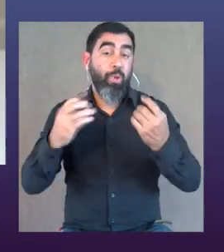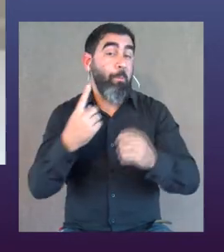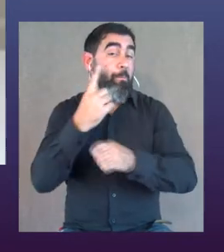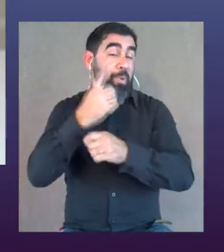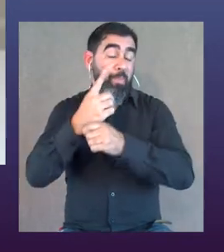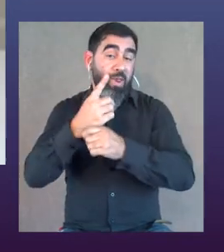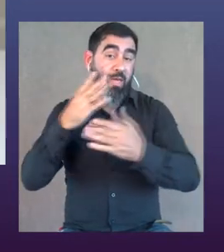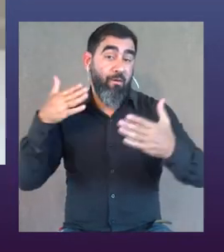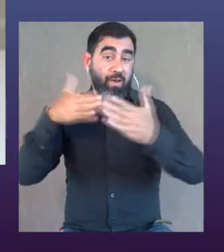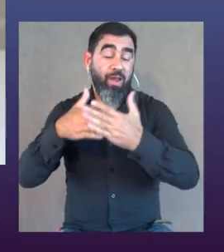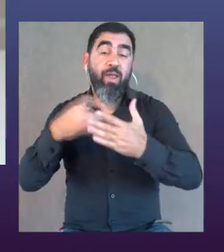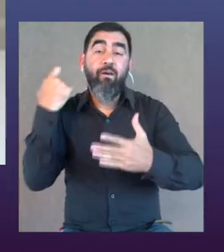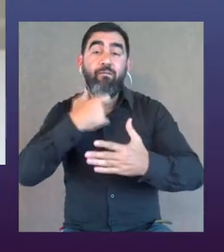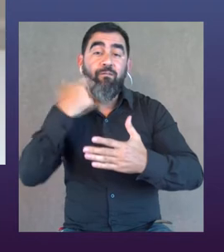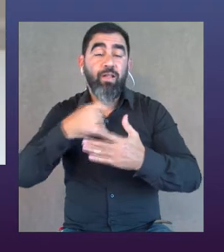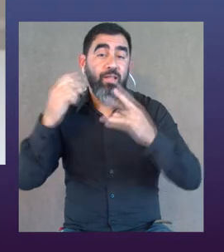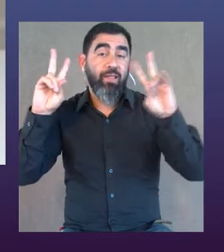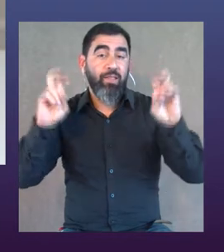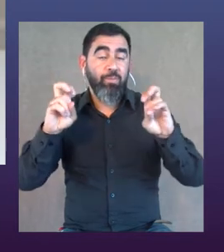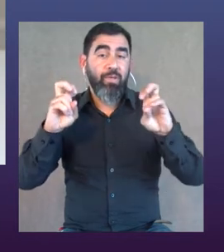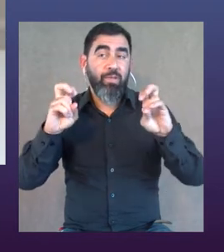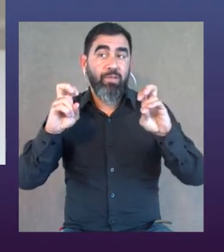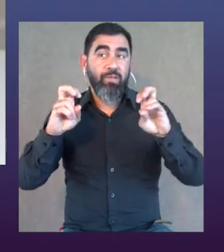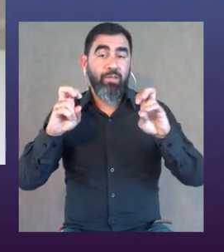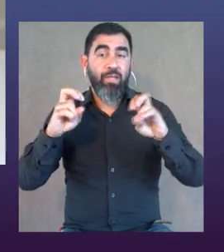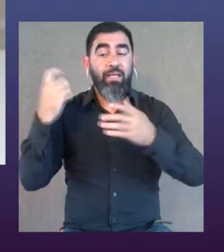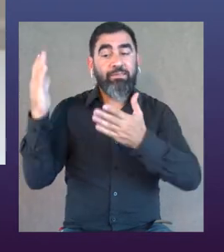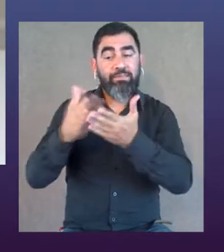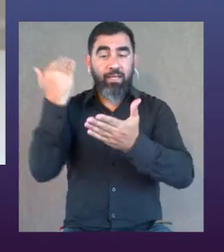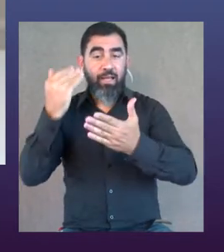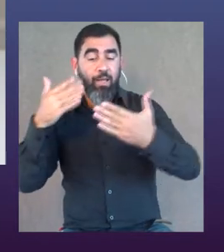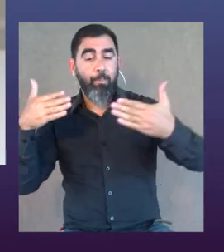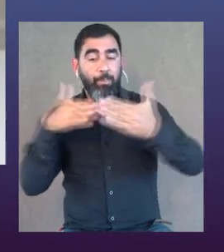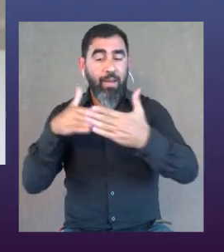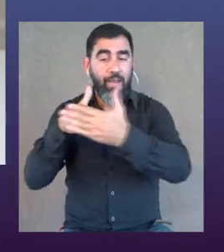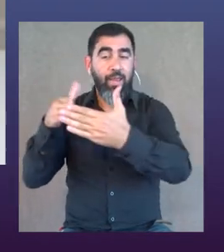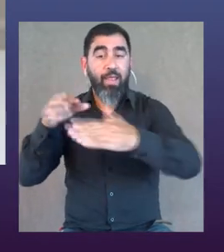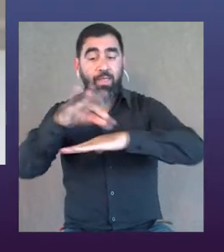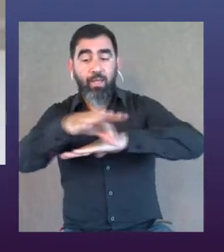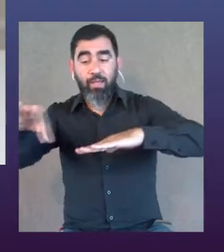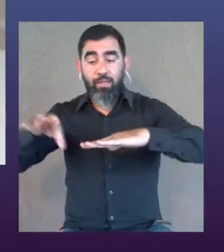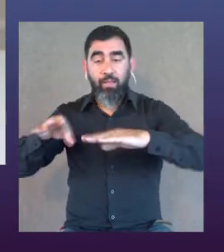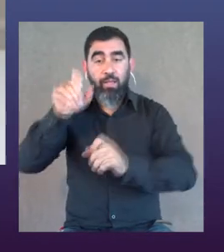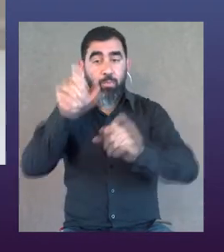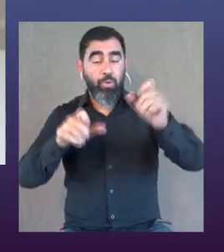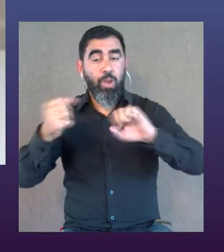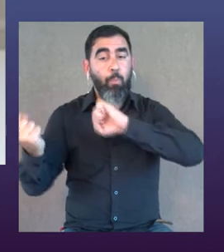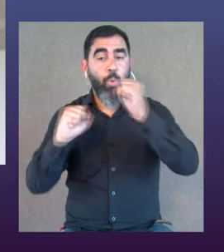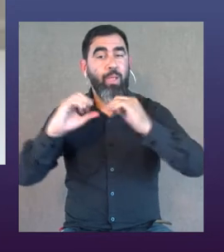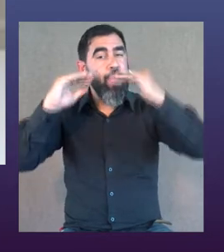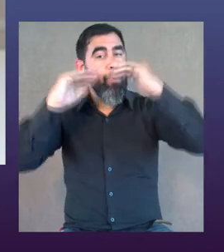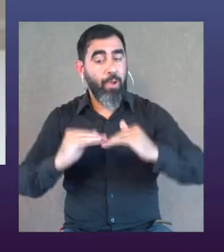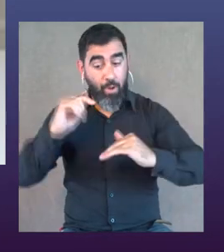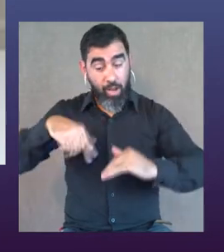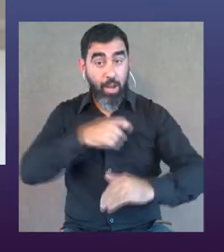verdad que la primera, la más visible, es la falta de esa eliminación de barreras arquitectónicas que se encuentran las personas con